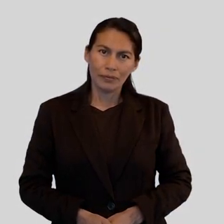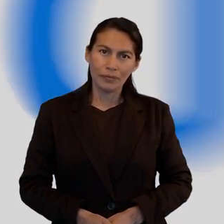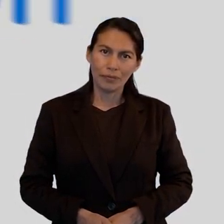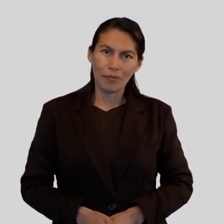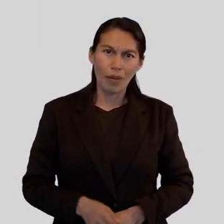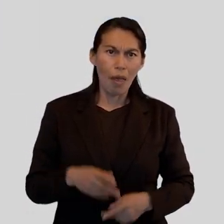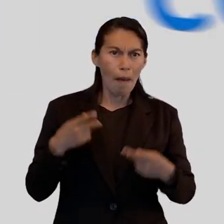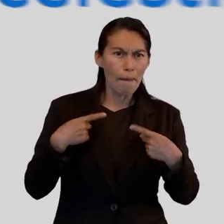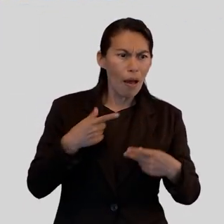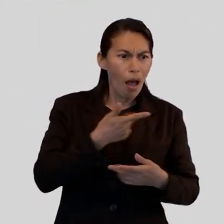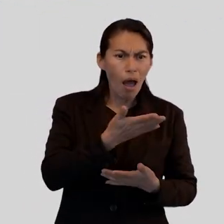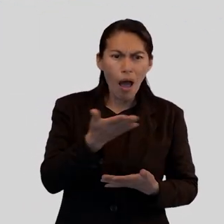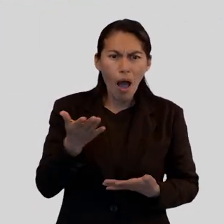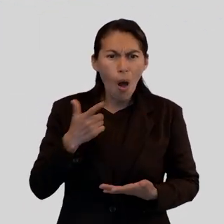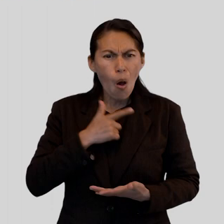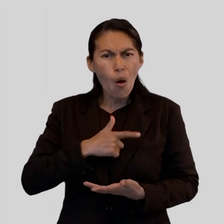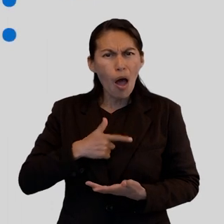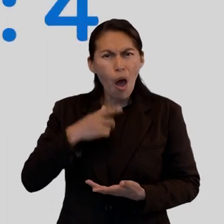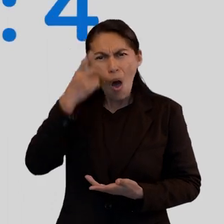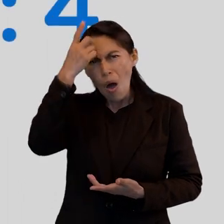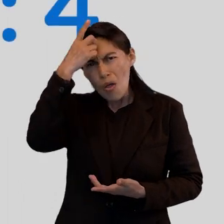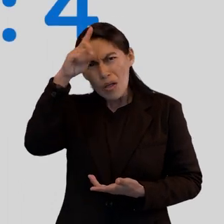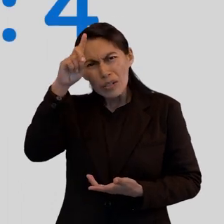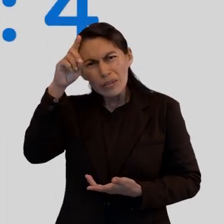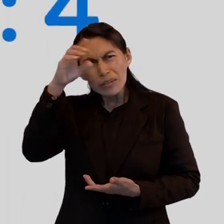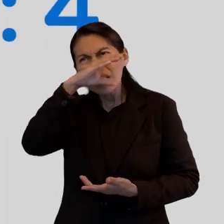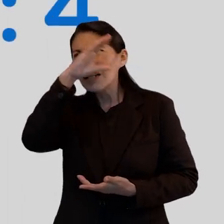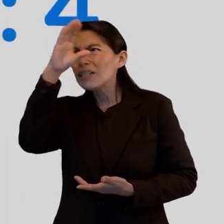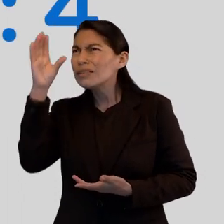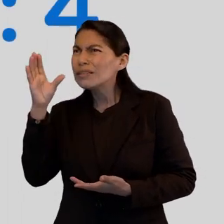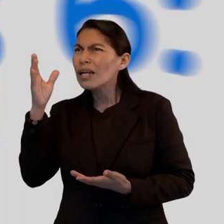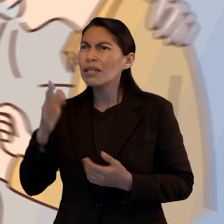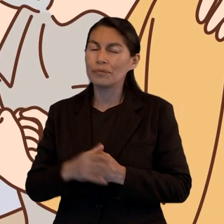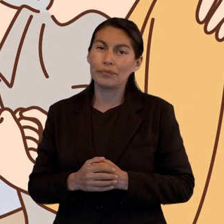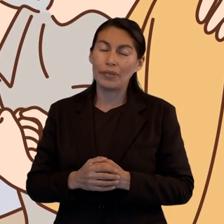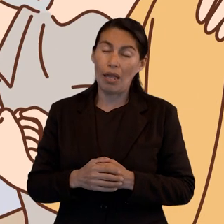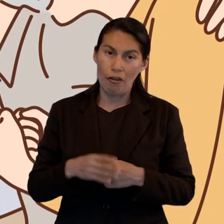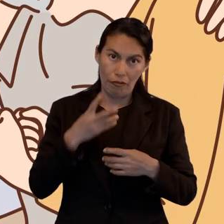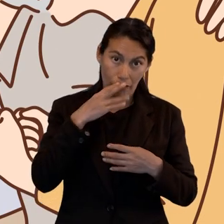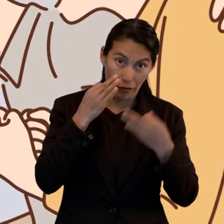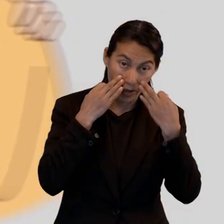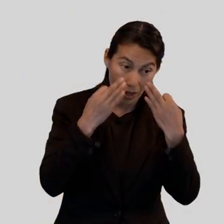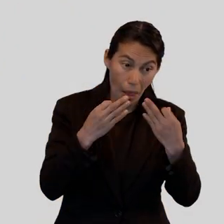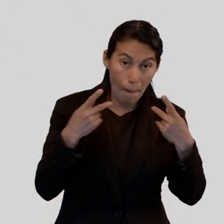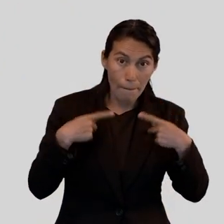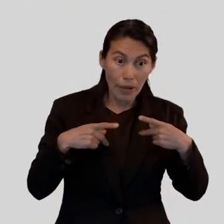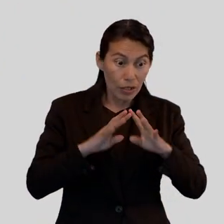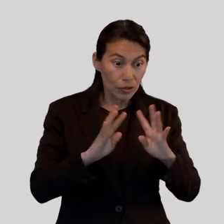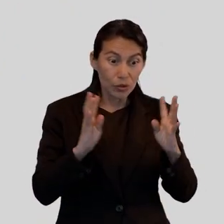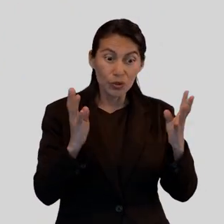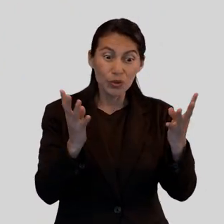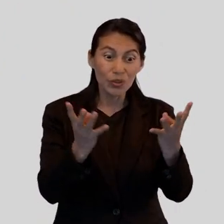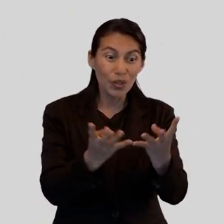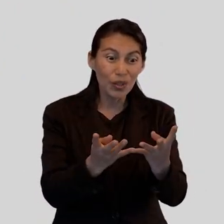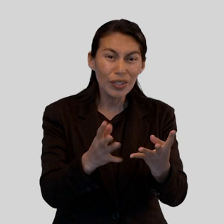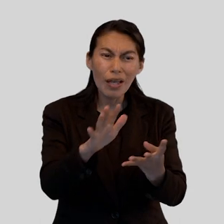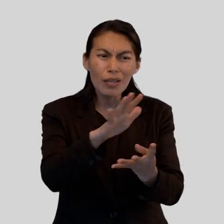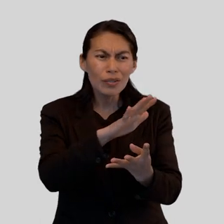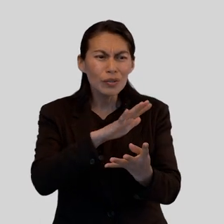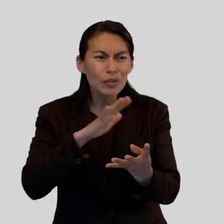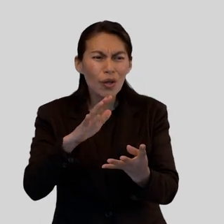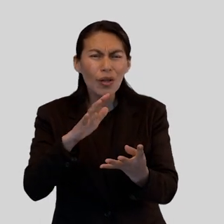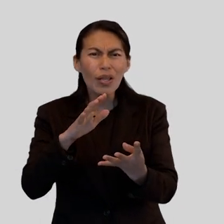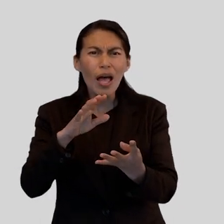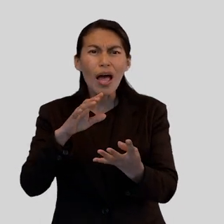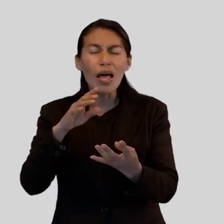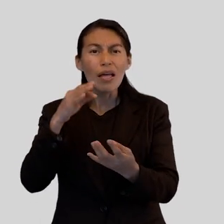Gustaron del don celestial, Hebreos 6.4 Aquí muestra que la audiencia tuvo una experiencia espiritual con el don